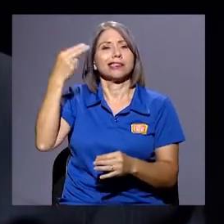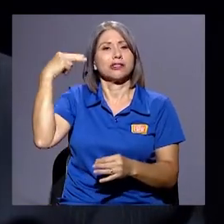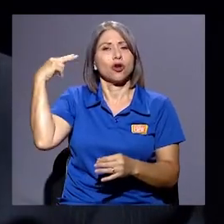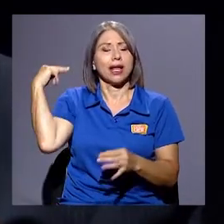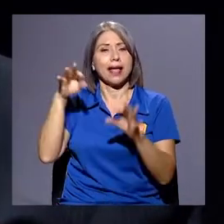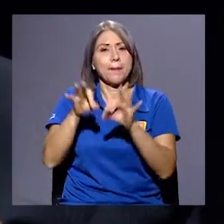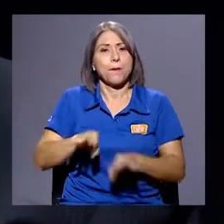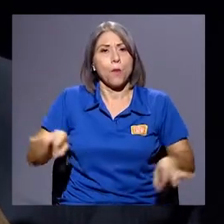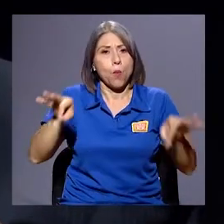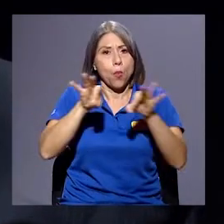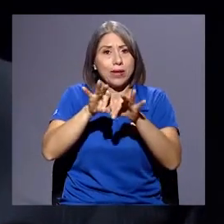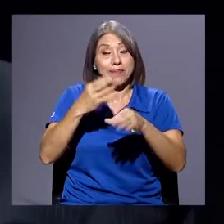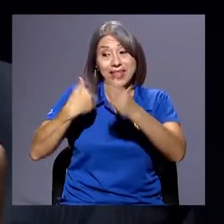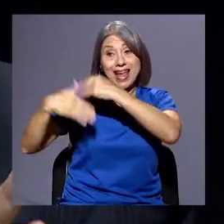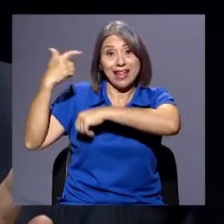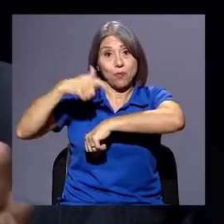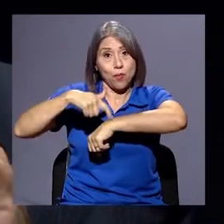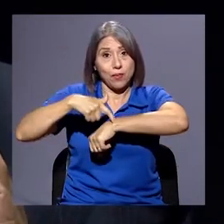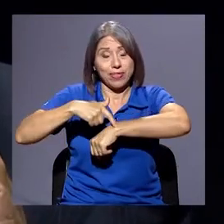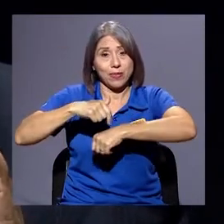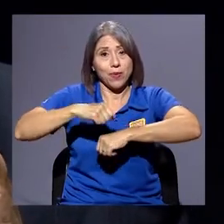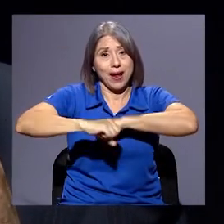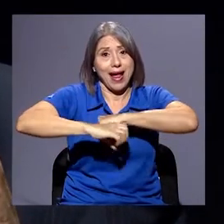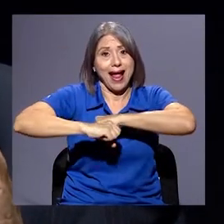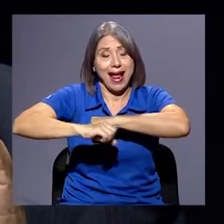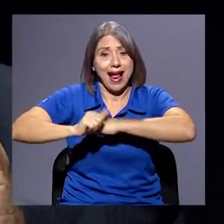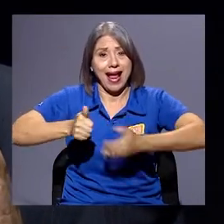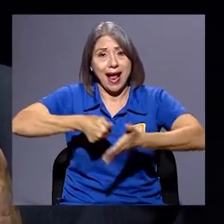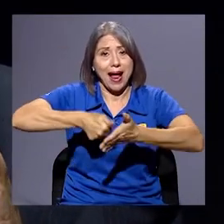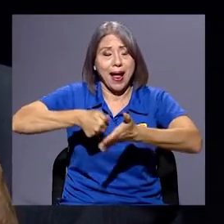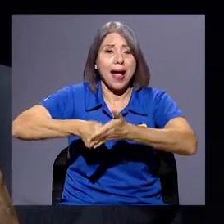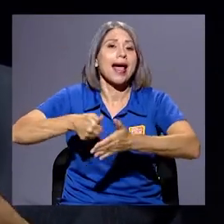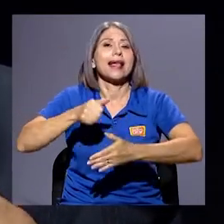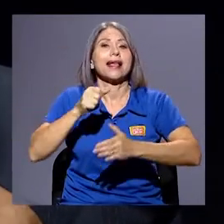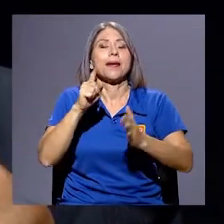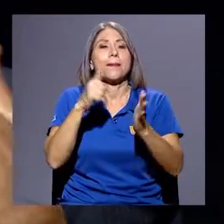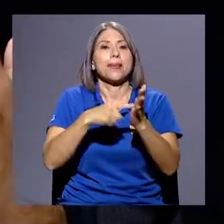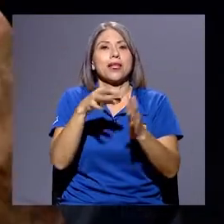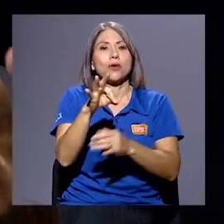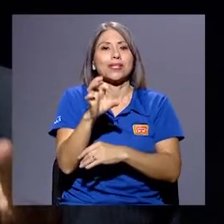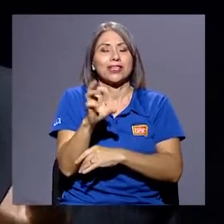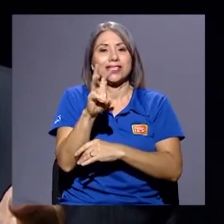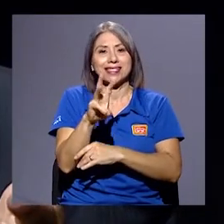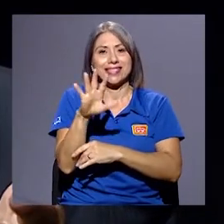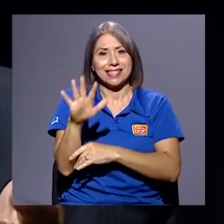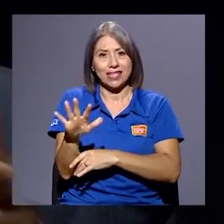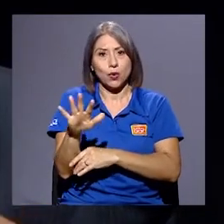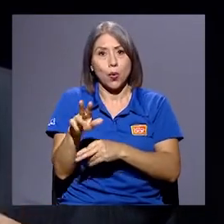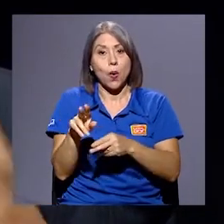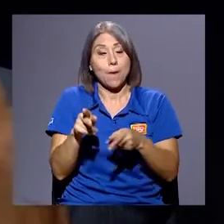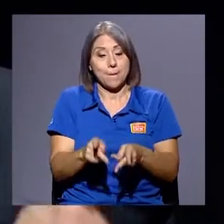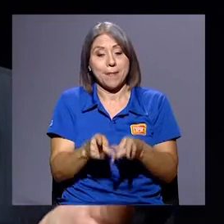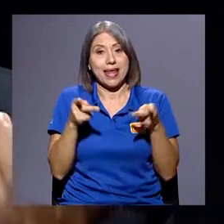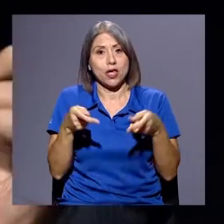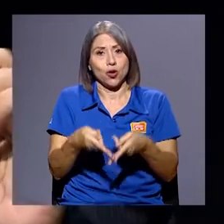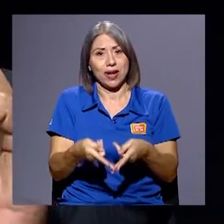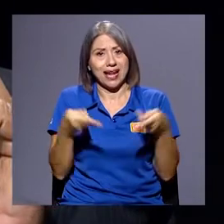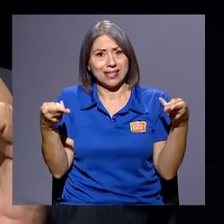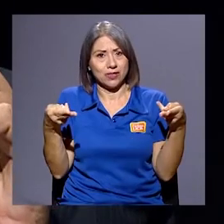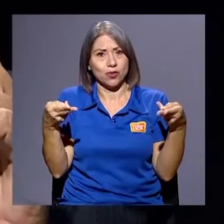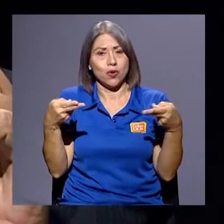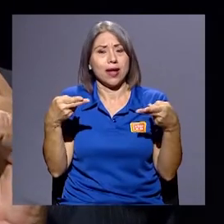En esa etapa de la campaña, 65, el periódico La Nación desarrolla un intenso conjunto de